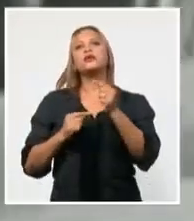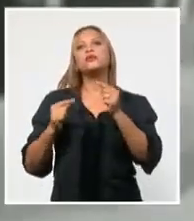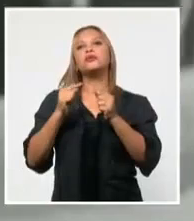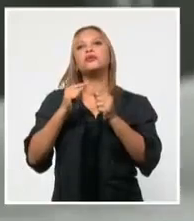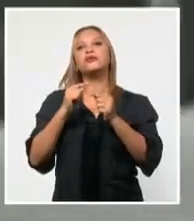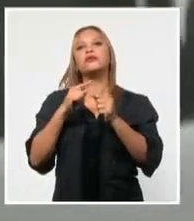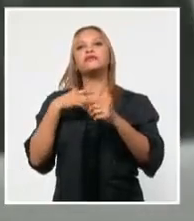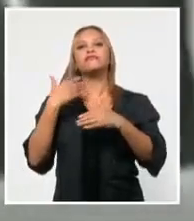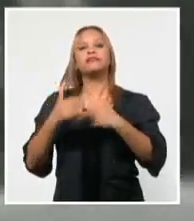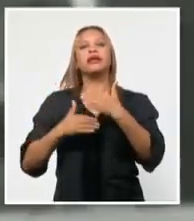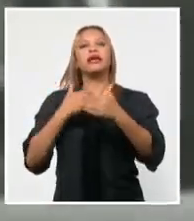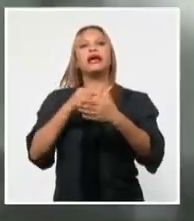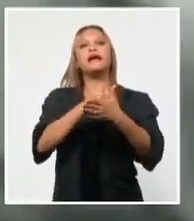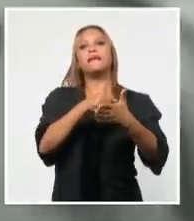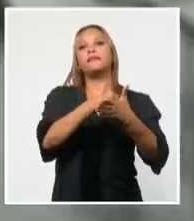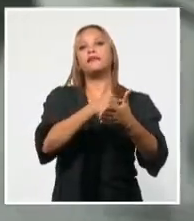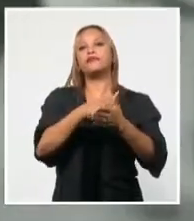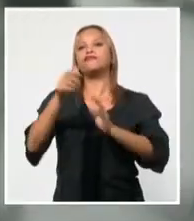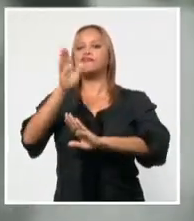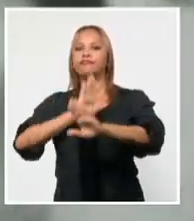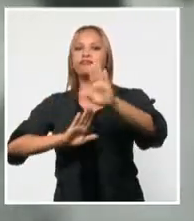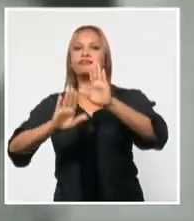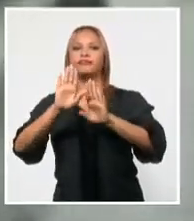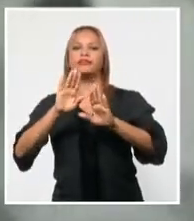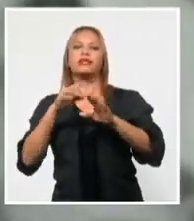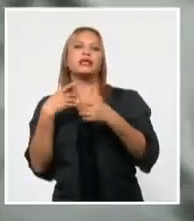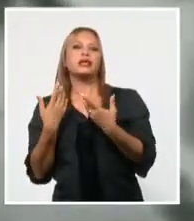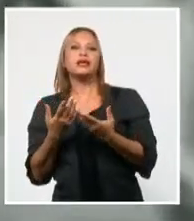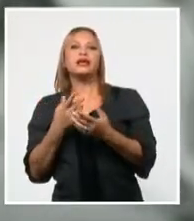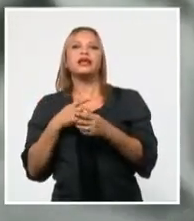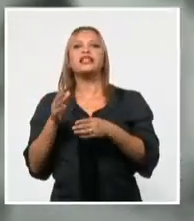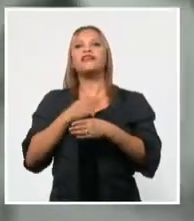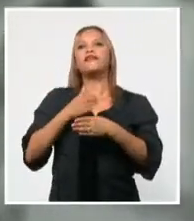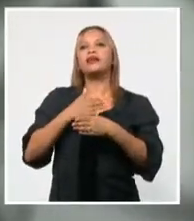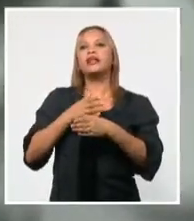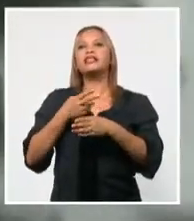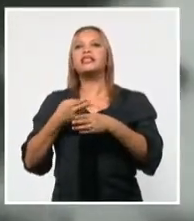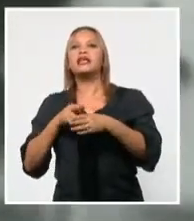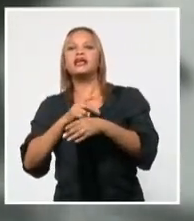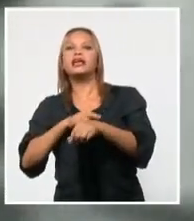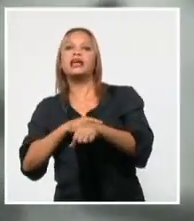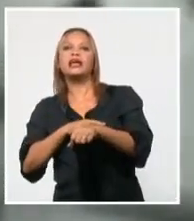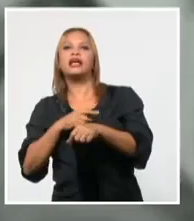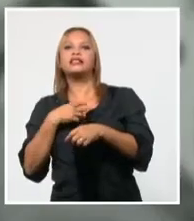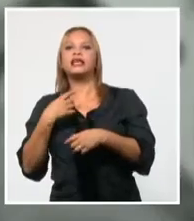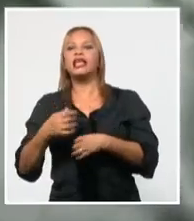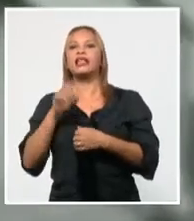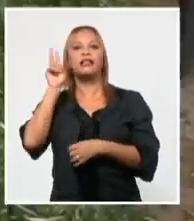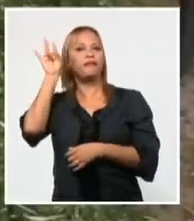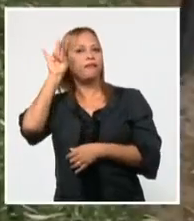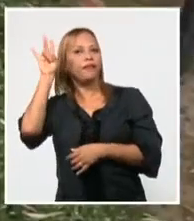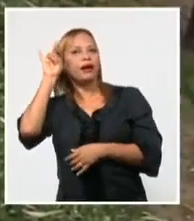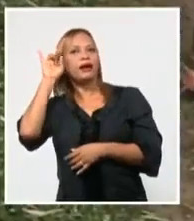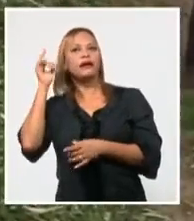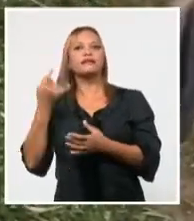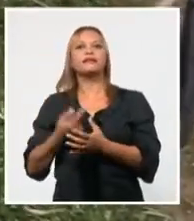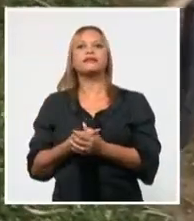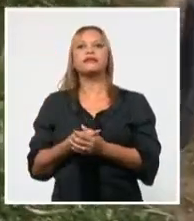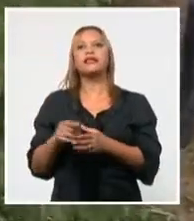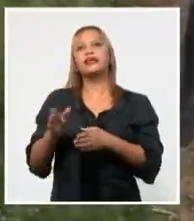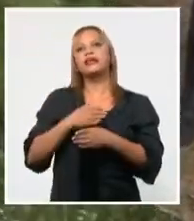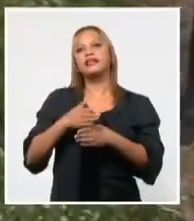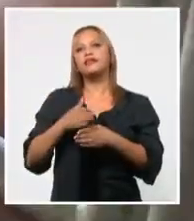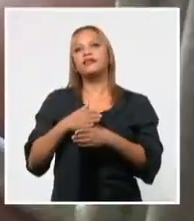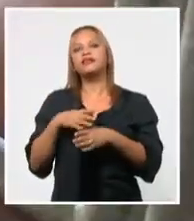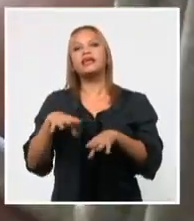promotor y defensor, mediante la importación de razas altas productoras, la obtención de ejemplares cruzados que se